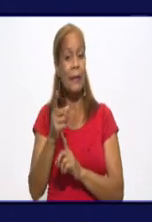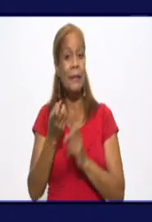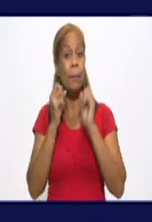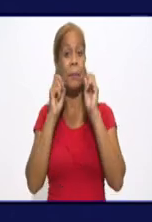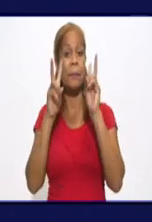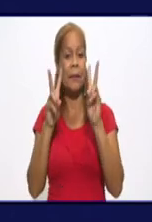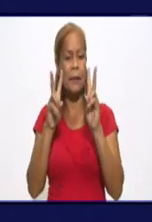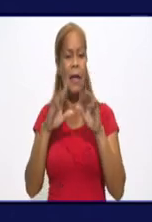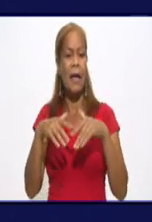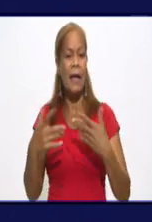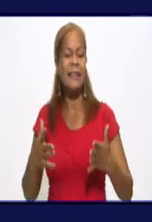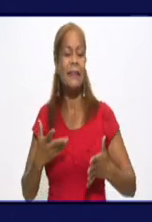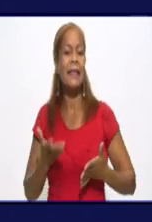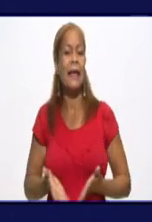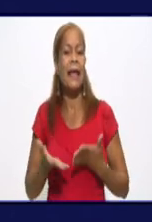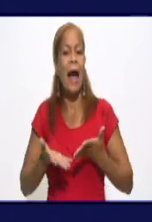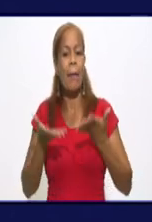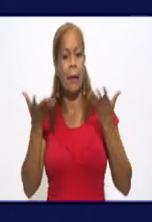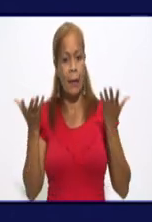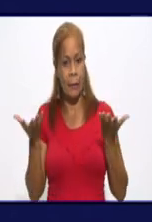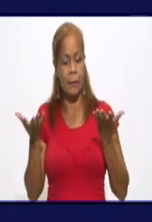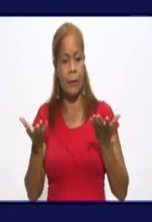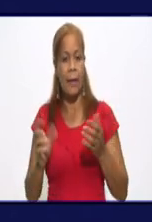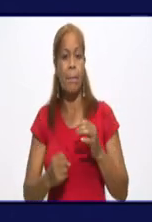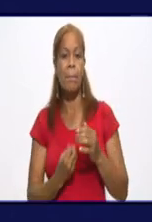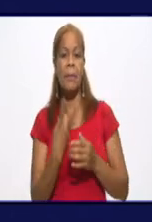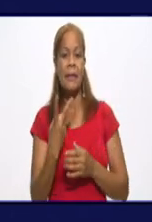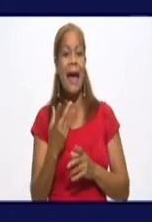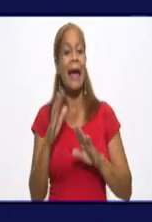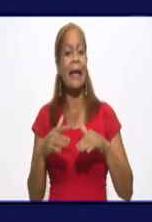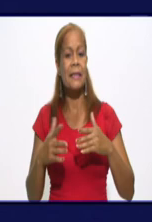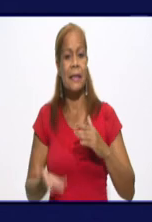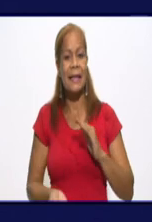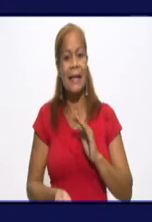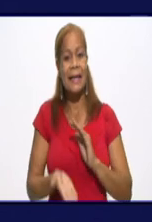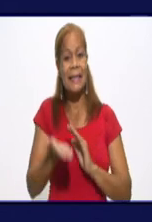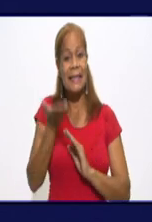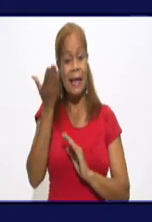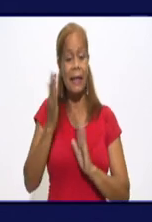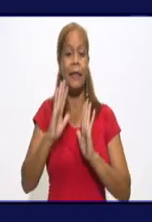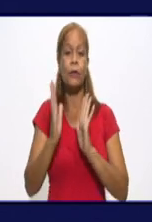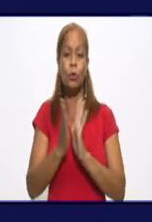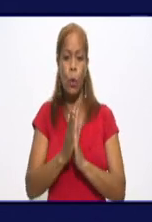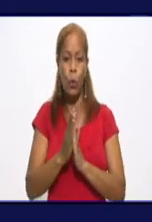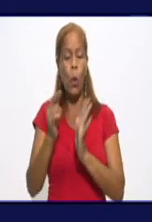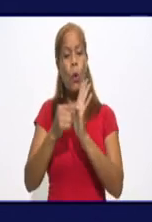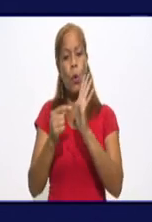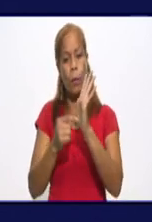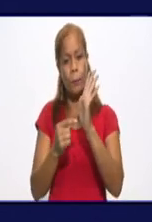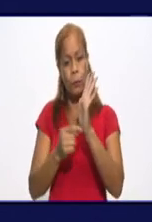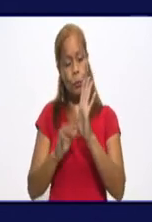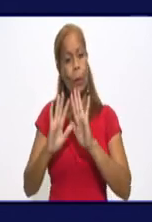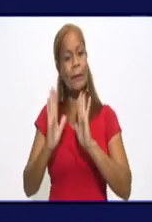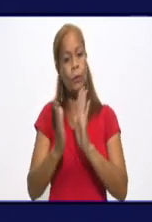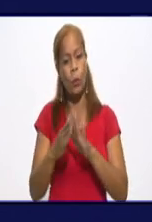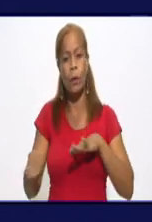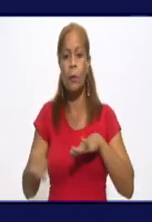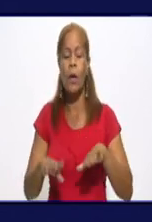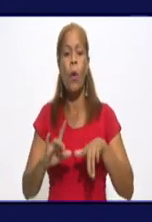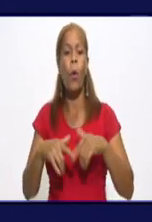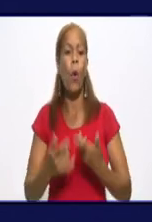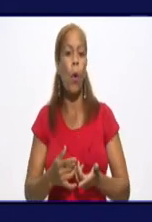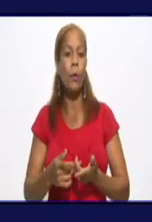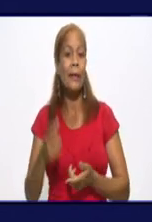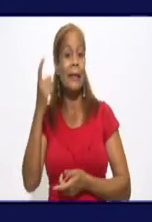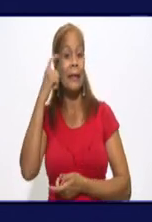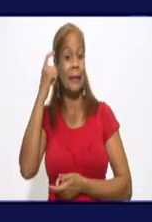es elevar el nivel de vida de nuestro pueblo, es crecer en todos los órdenes, en las condiciones que se hay, con inteligencia, con unidad,